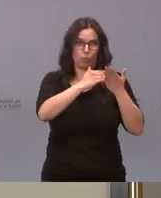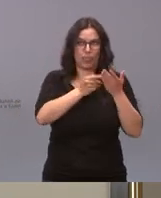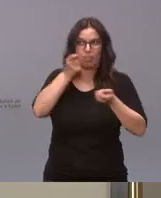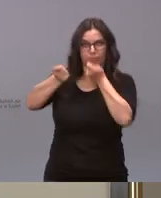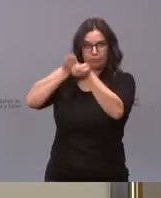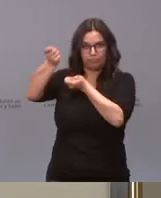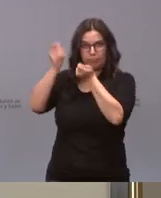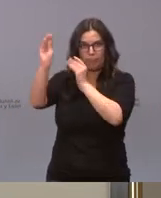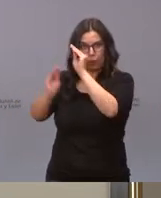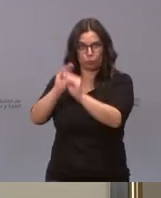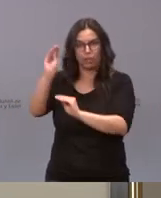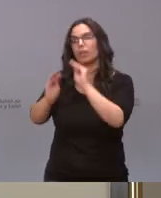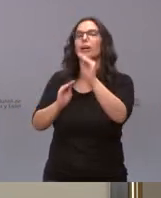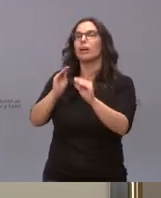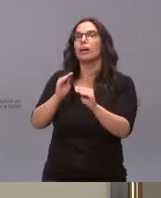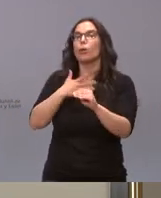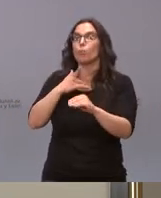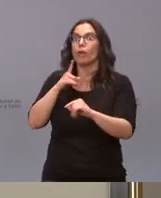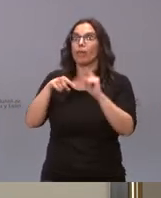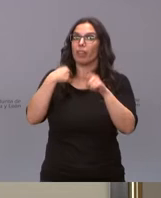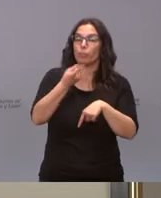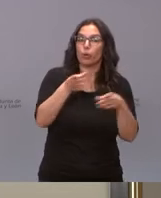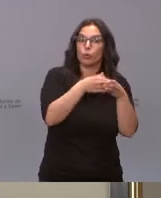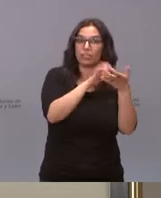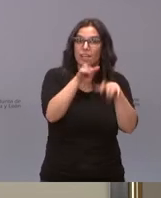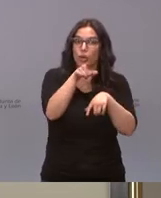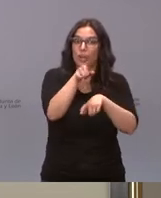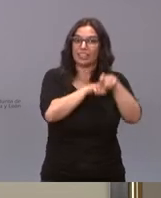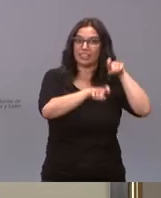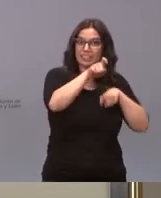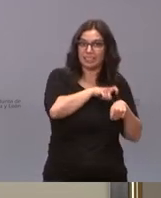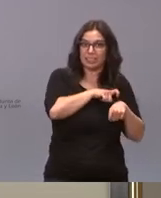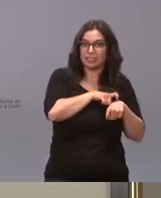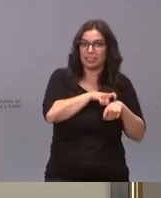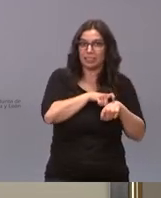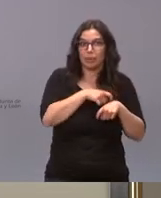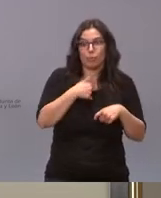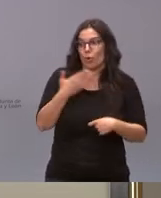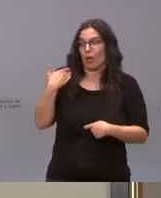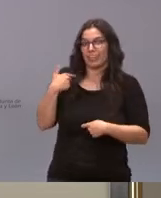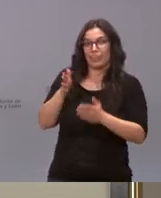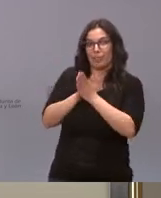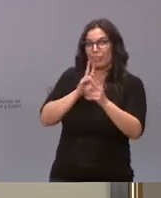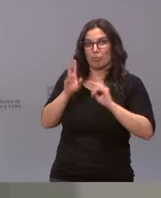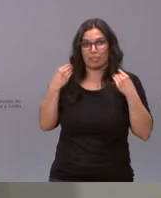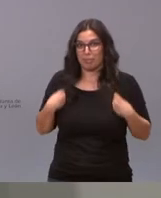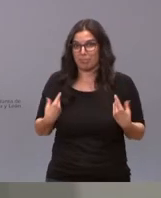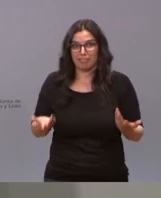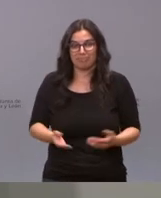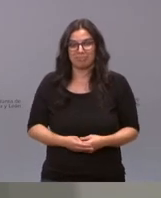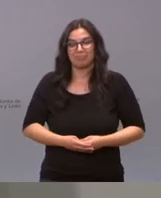plantea desandar el camino que ahora andan pues le respondo a su compañero y